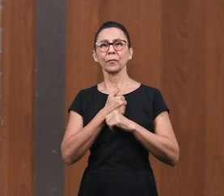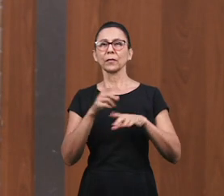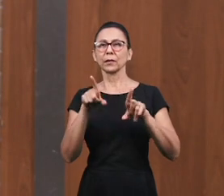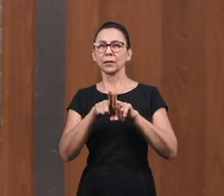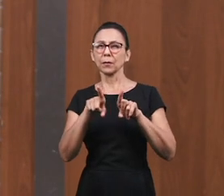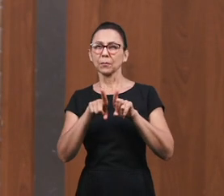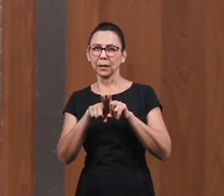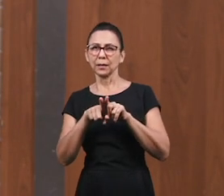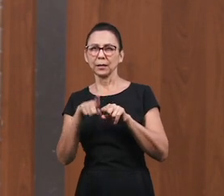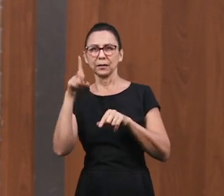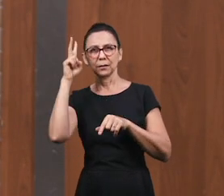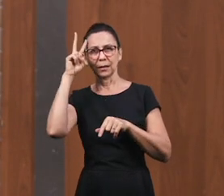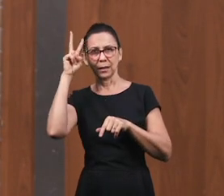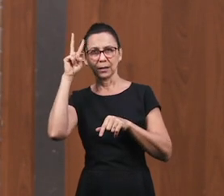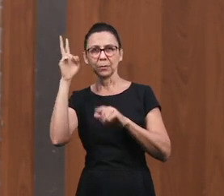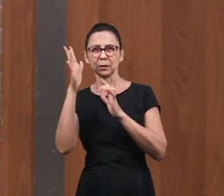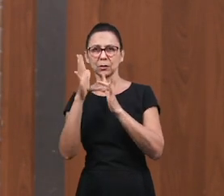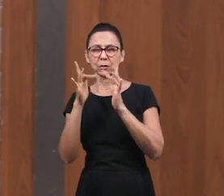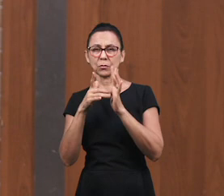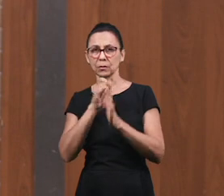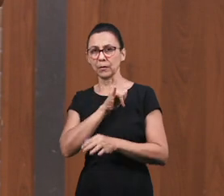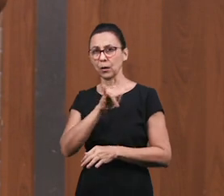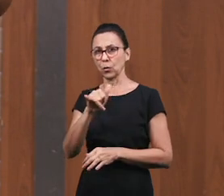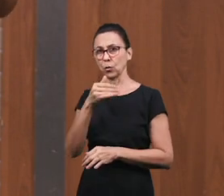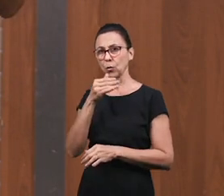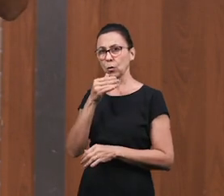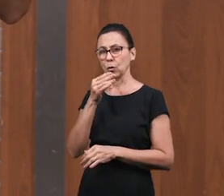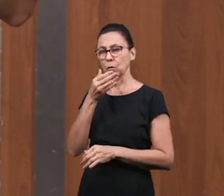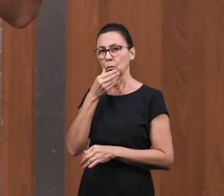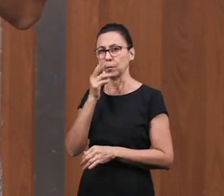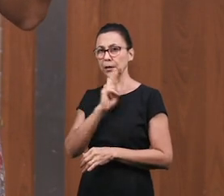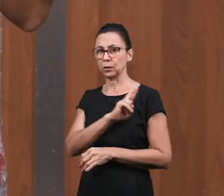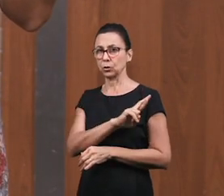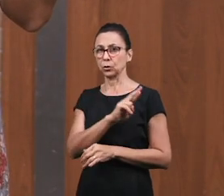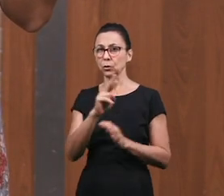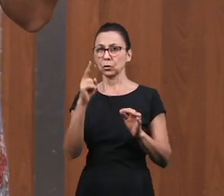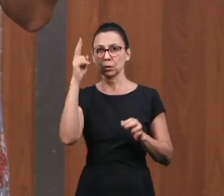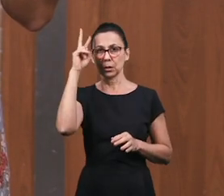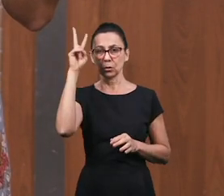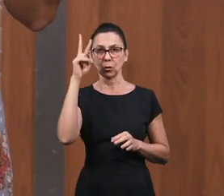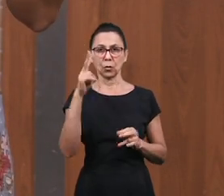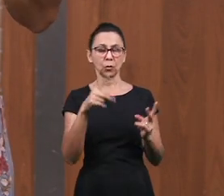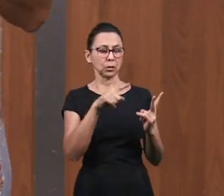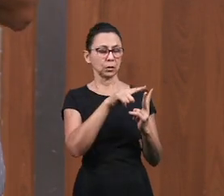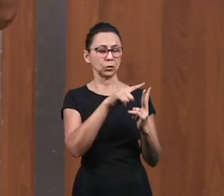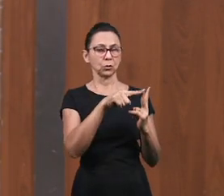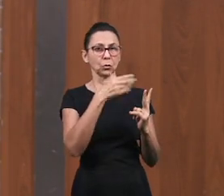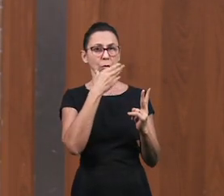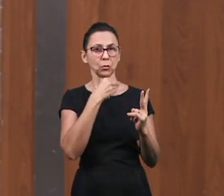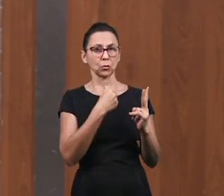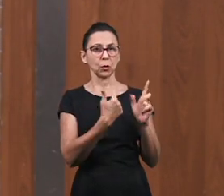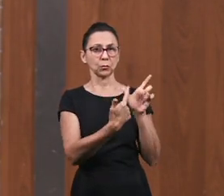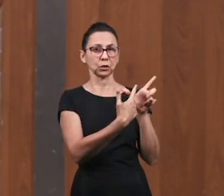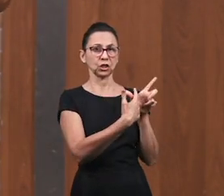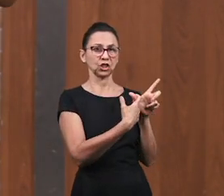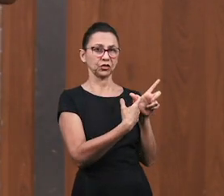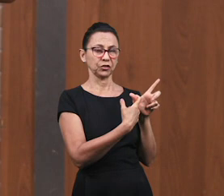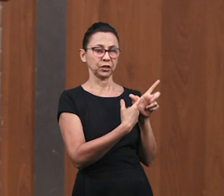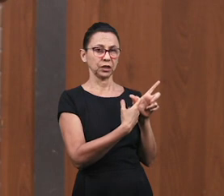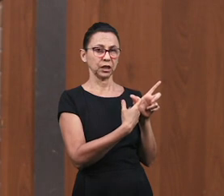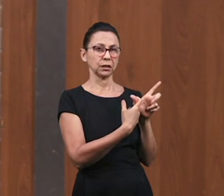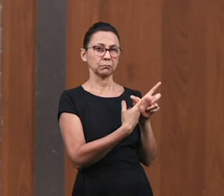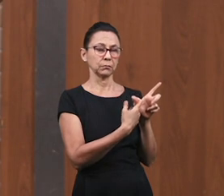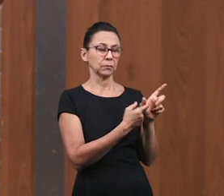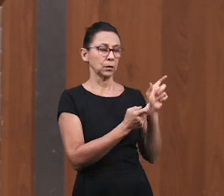Deudores Que Jesús Contó En aquella historia Para Simón Nosotros también Somos Deudores Necesitamos